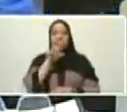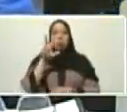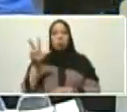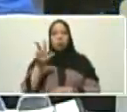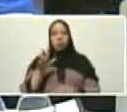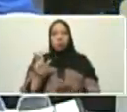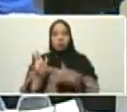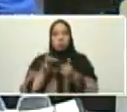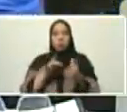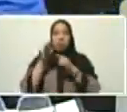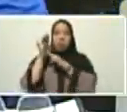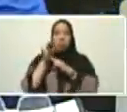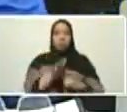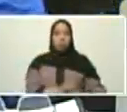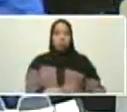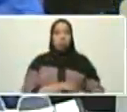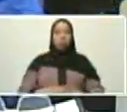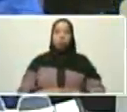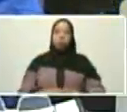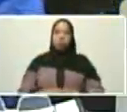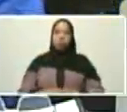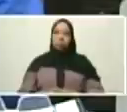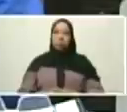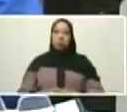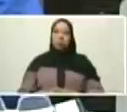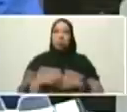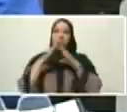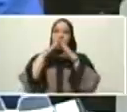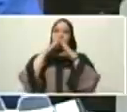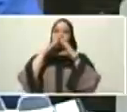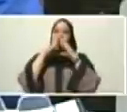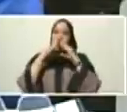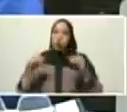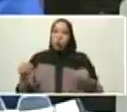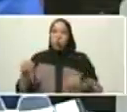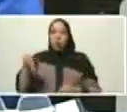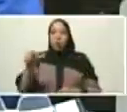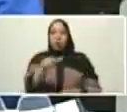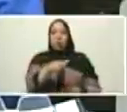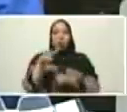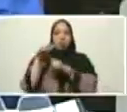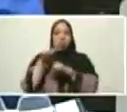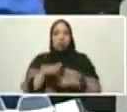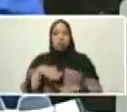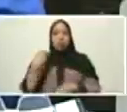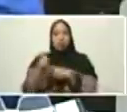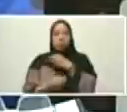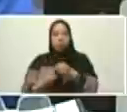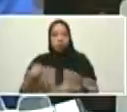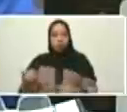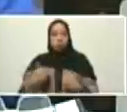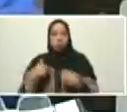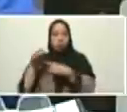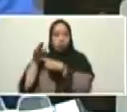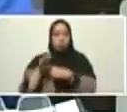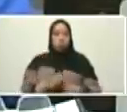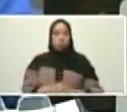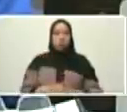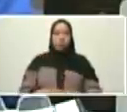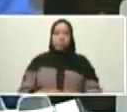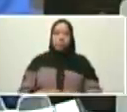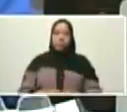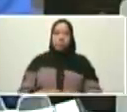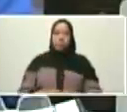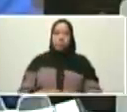los hemos derrotado en todas las etapas los hemos derrotado y los vamos a seguir derrotando en ese